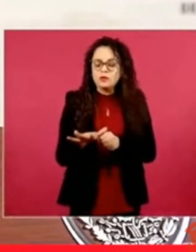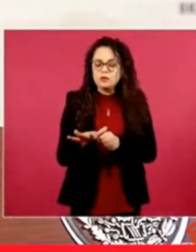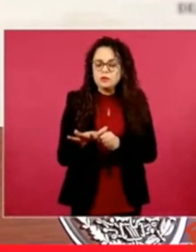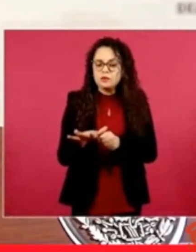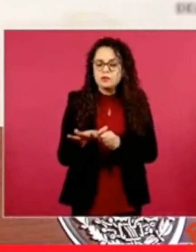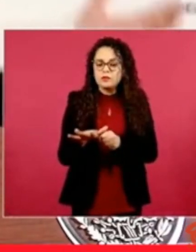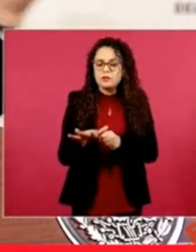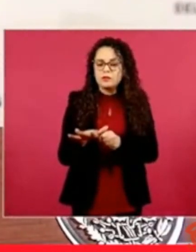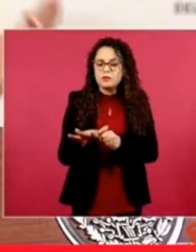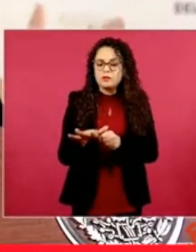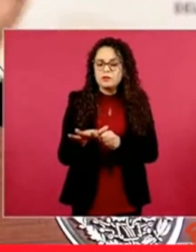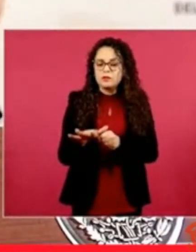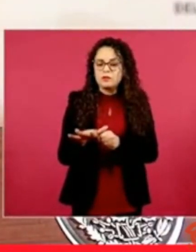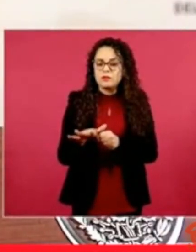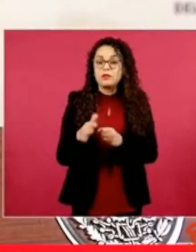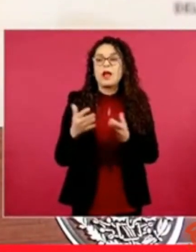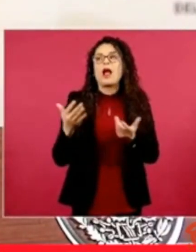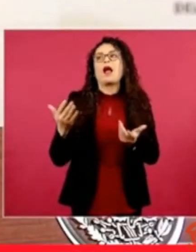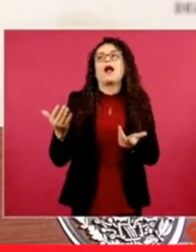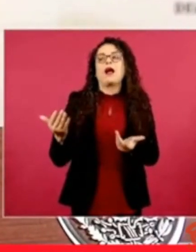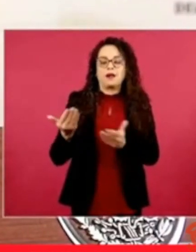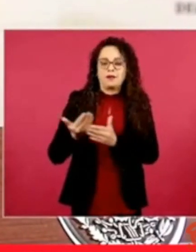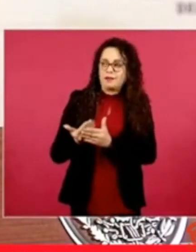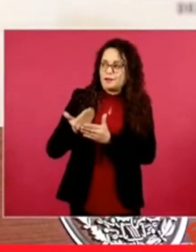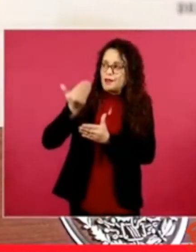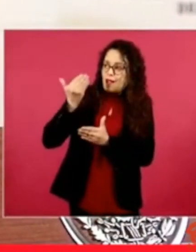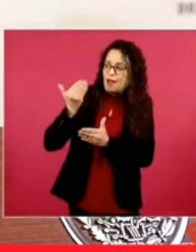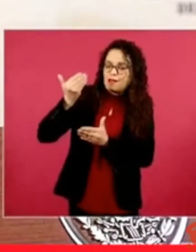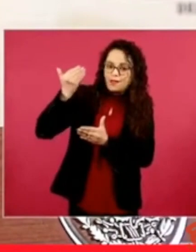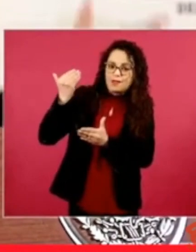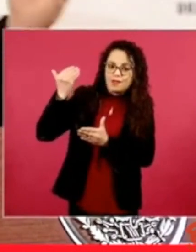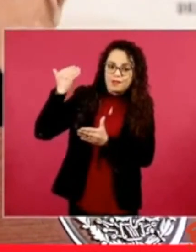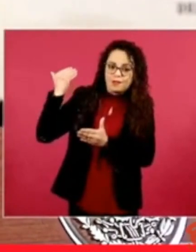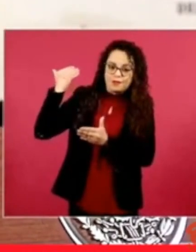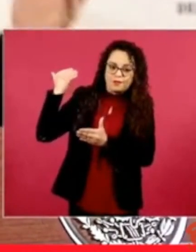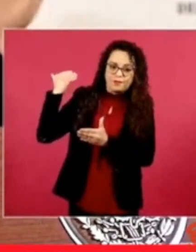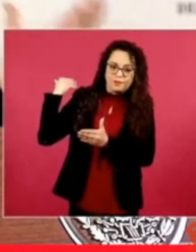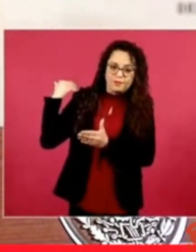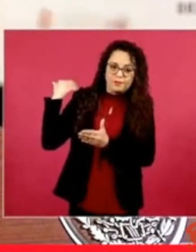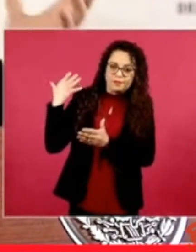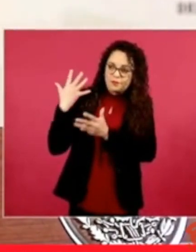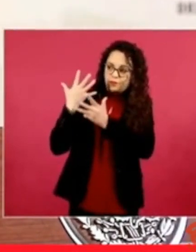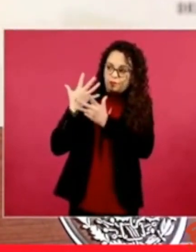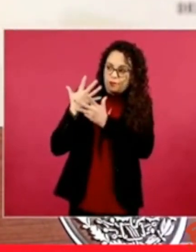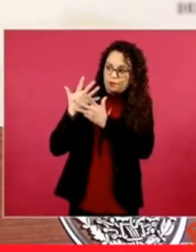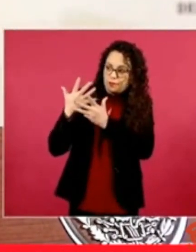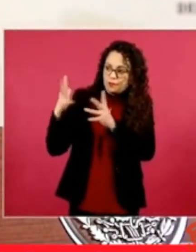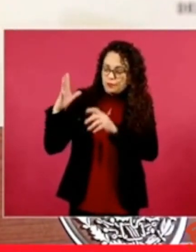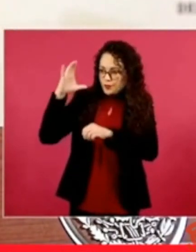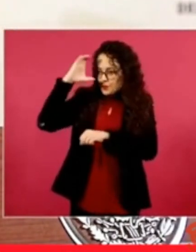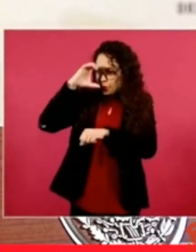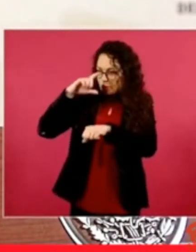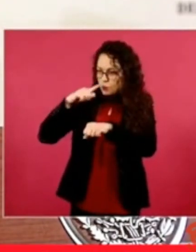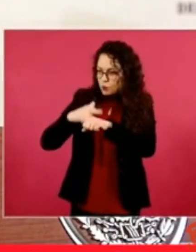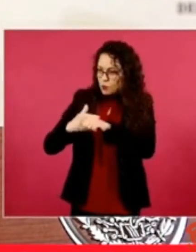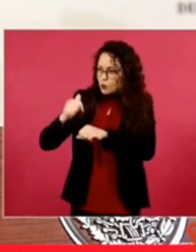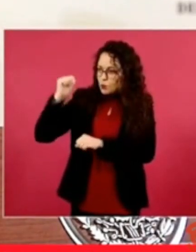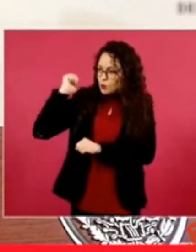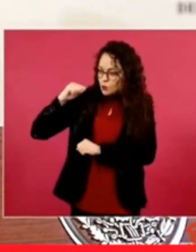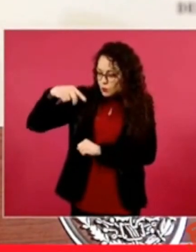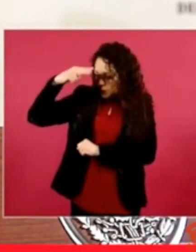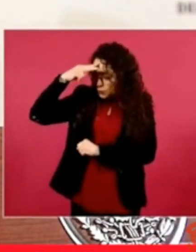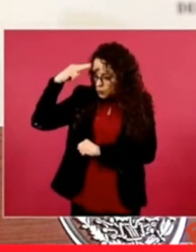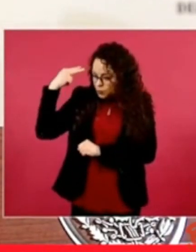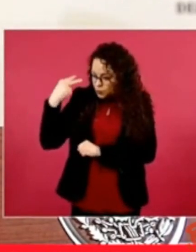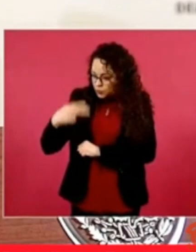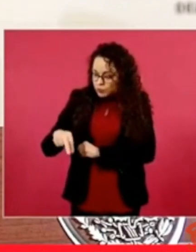es lo que heredamos de las grandes civilizaciones del México